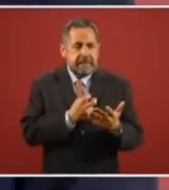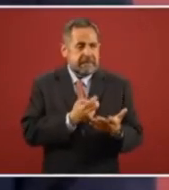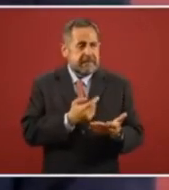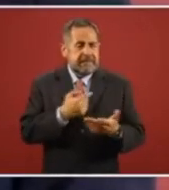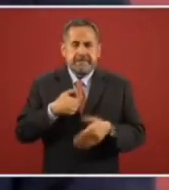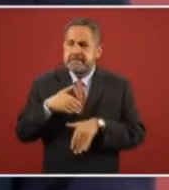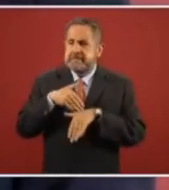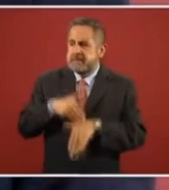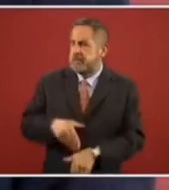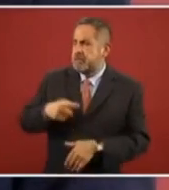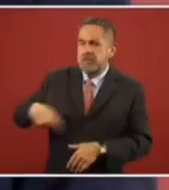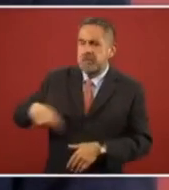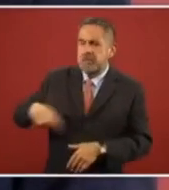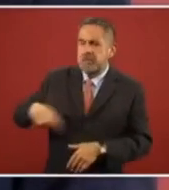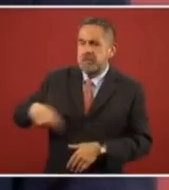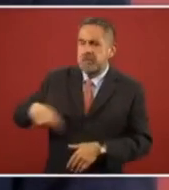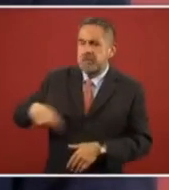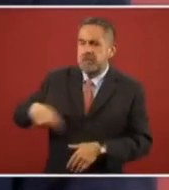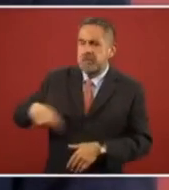política exterior.